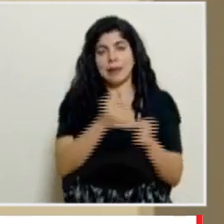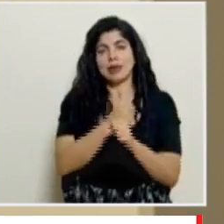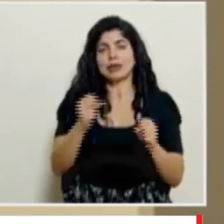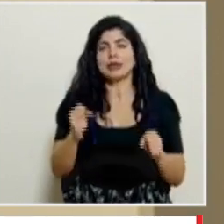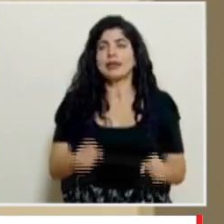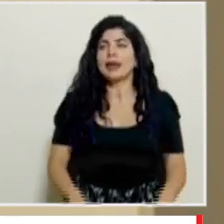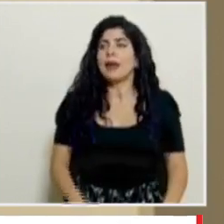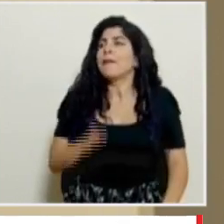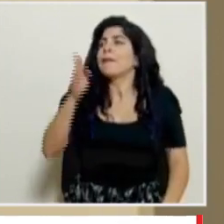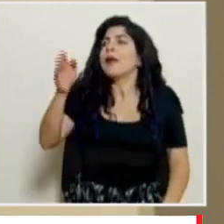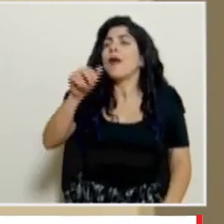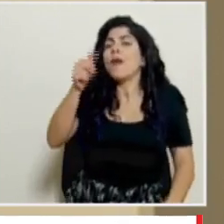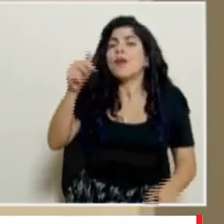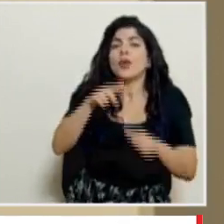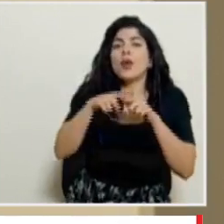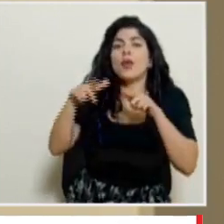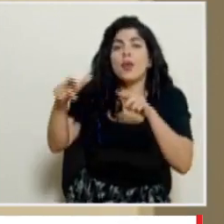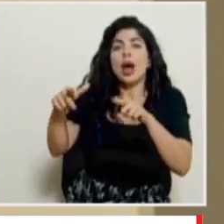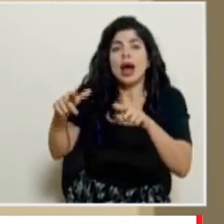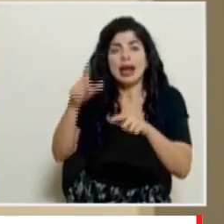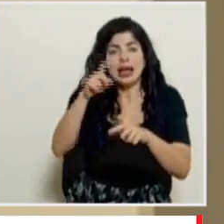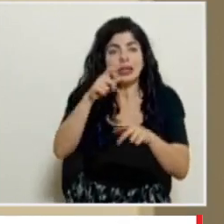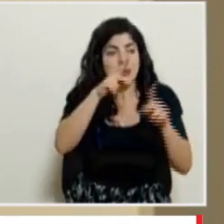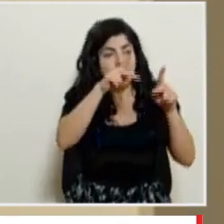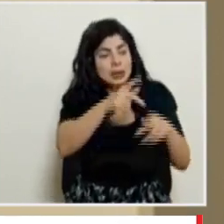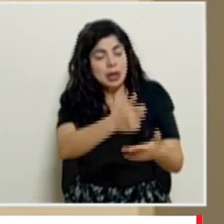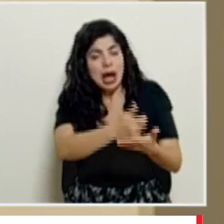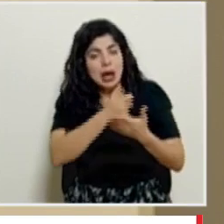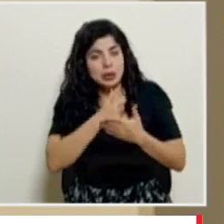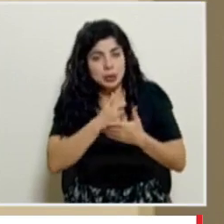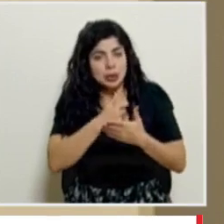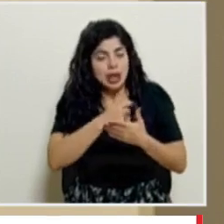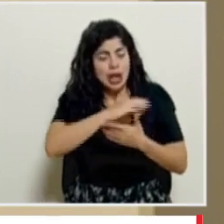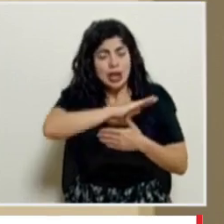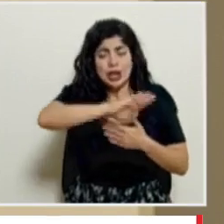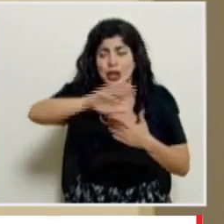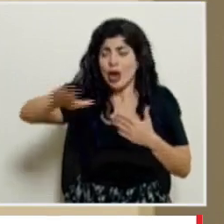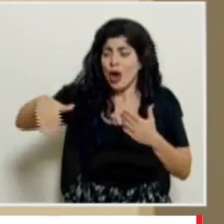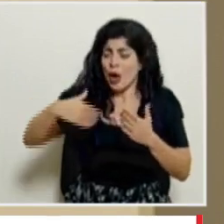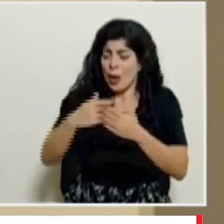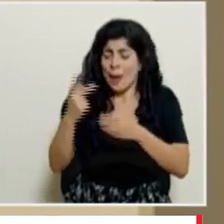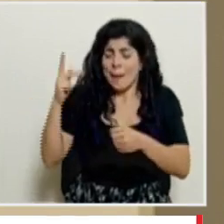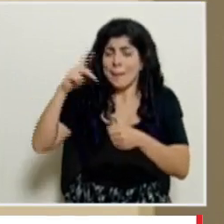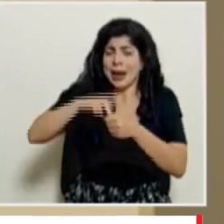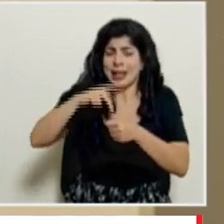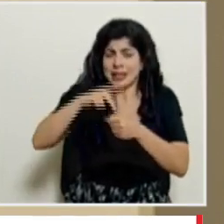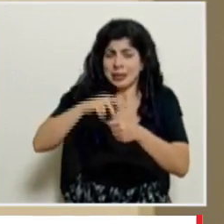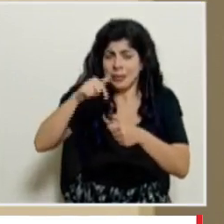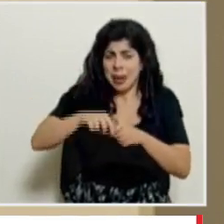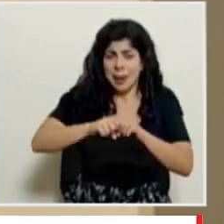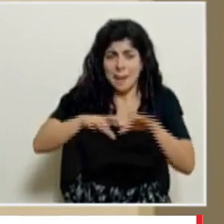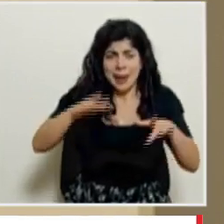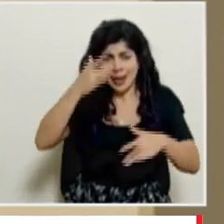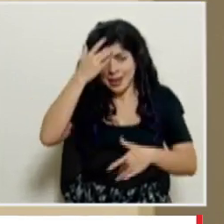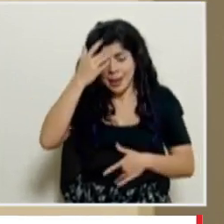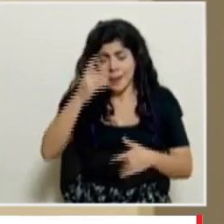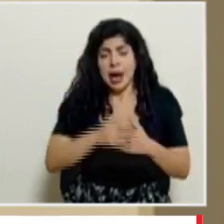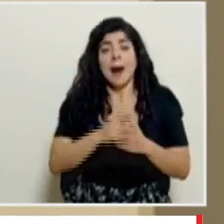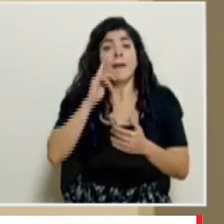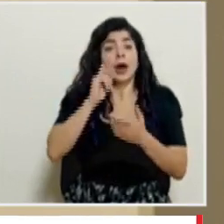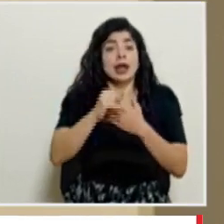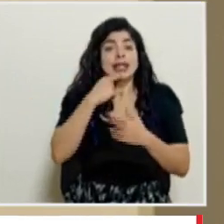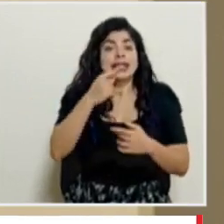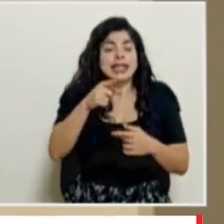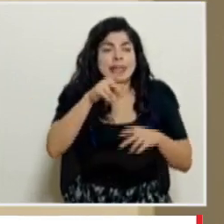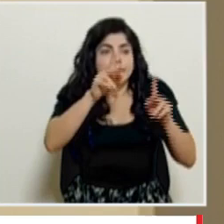a otro lugar si no es con la ayuda de otra persona y aquí todos estamos participando en esta pandemia por eso yo indicaba mucho